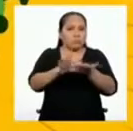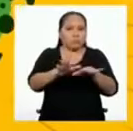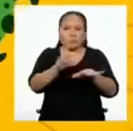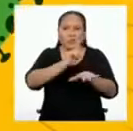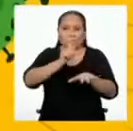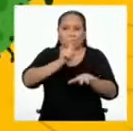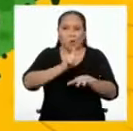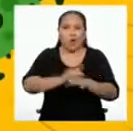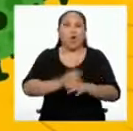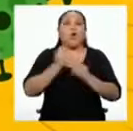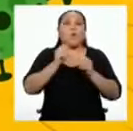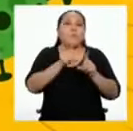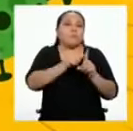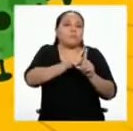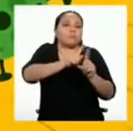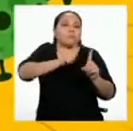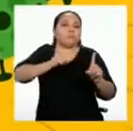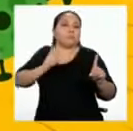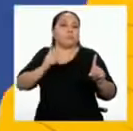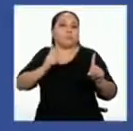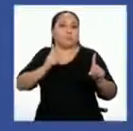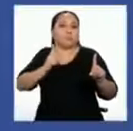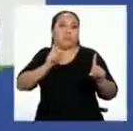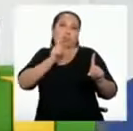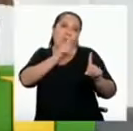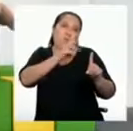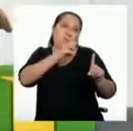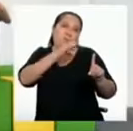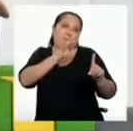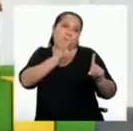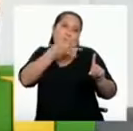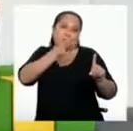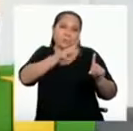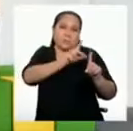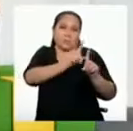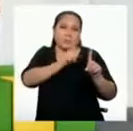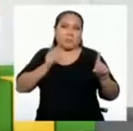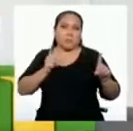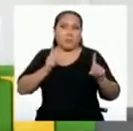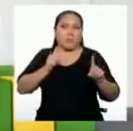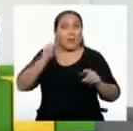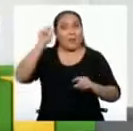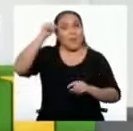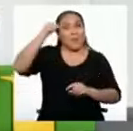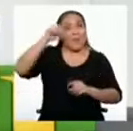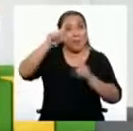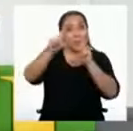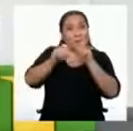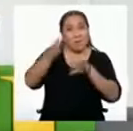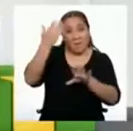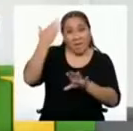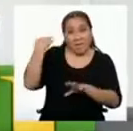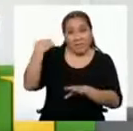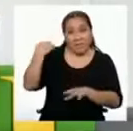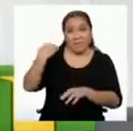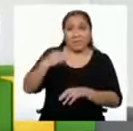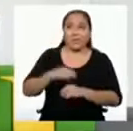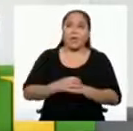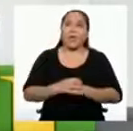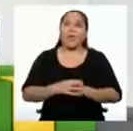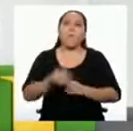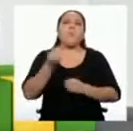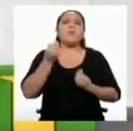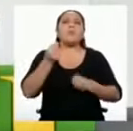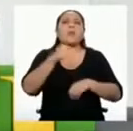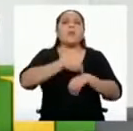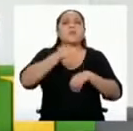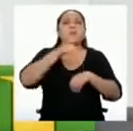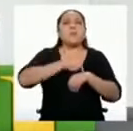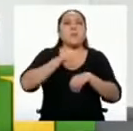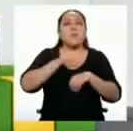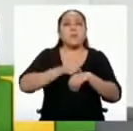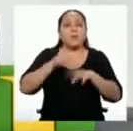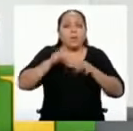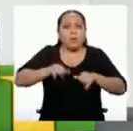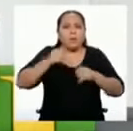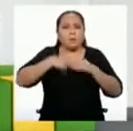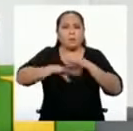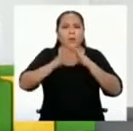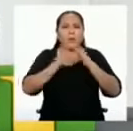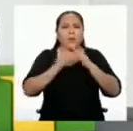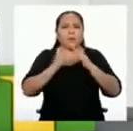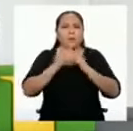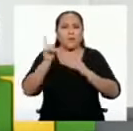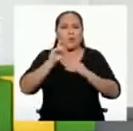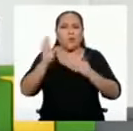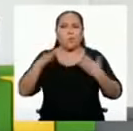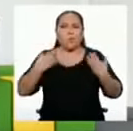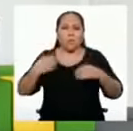metro de distancia con cualquier otra persona. ¿Recuerdan la pregunta que dejamos sin contestar hace un momento? ¿Por qué en tiempo de cuarentena no podemos circular